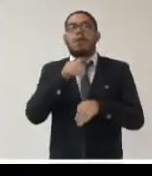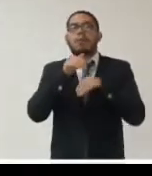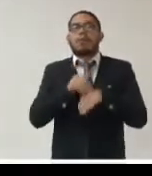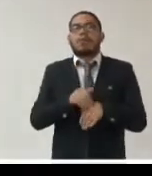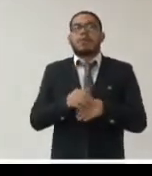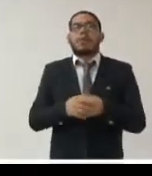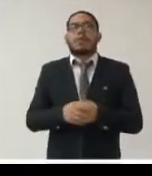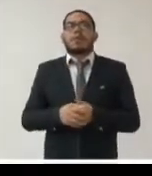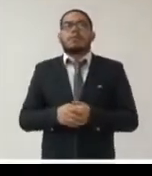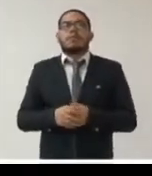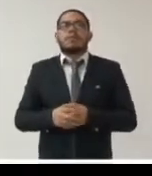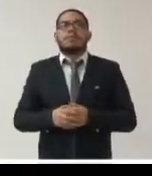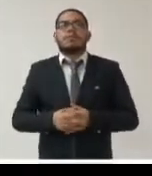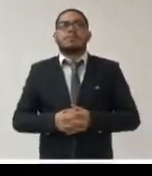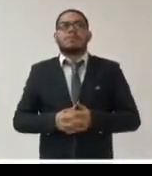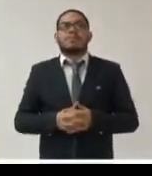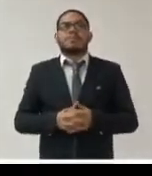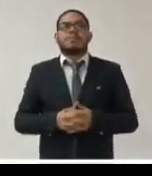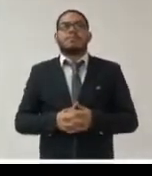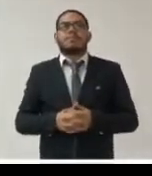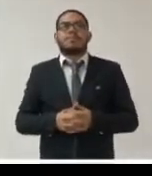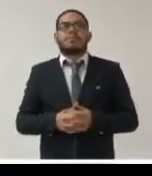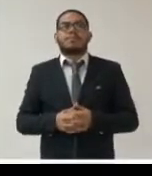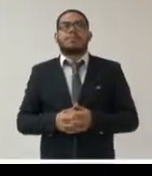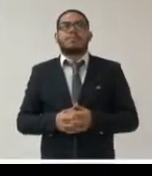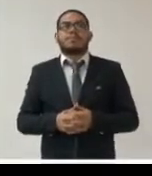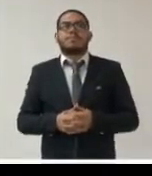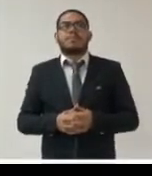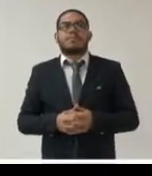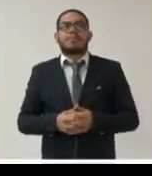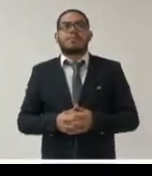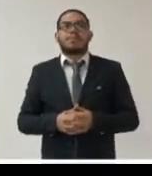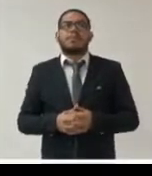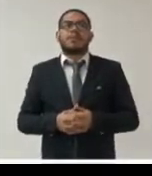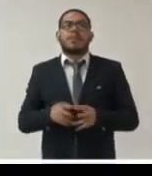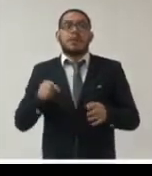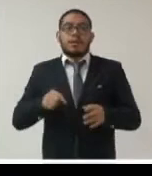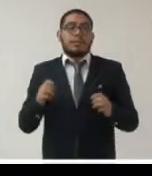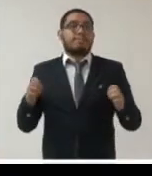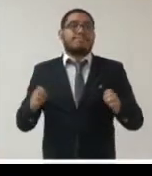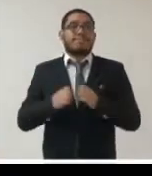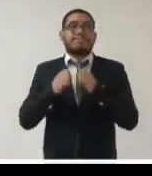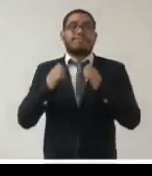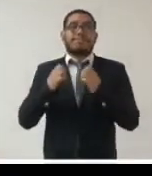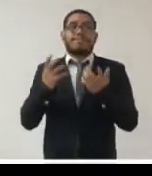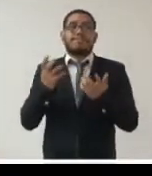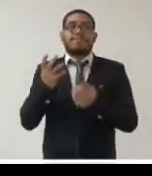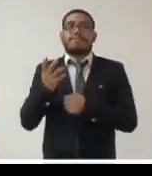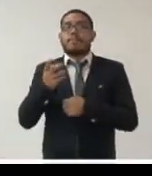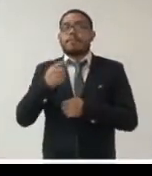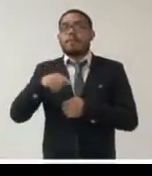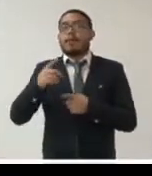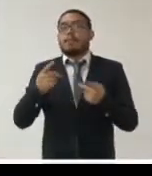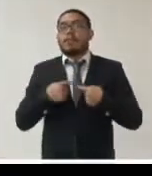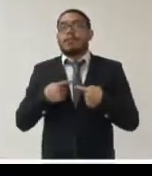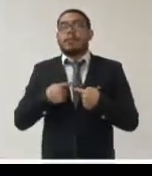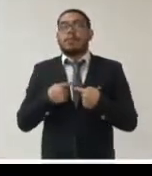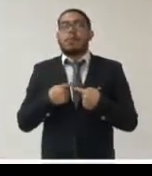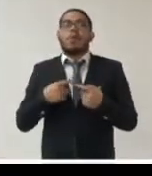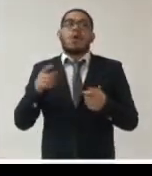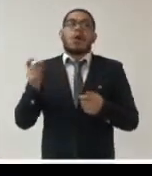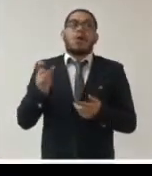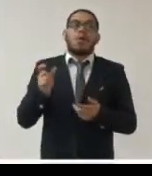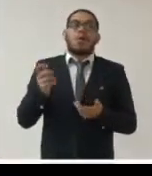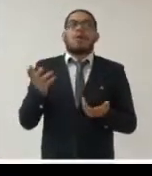extraordinaria en un contexto de emergencia los órganos garantes en cuanto